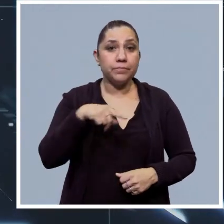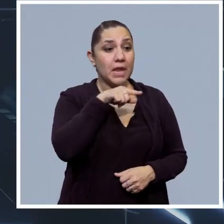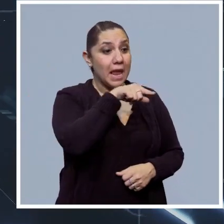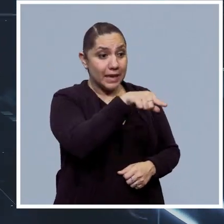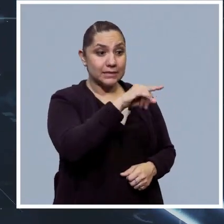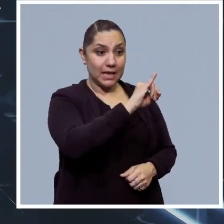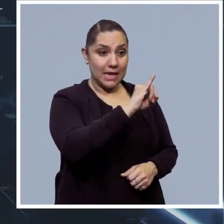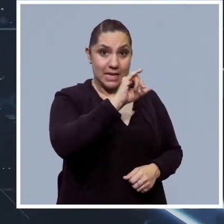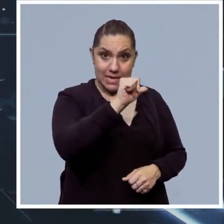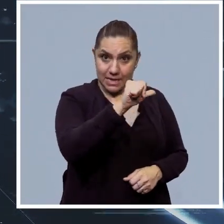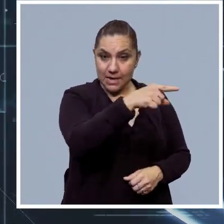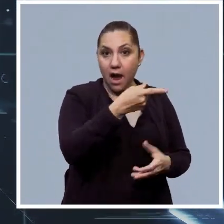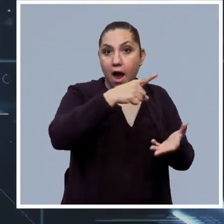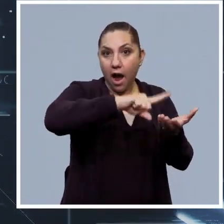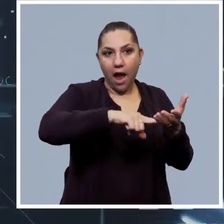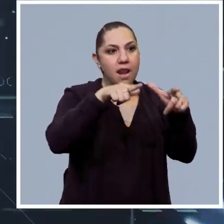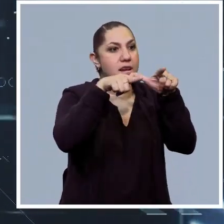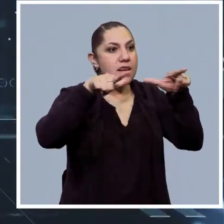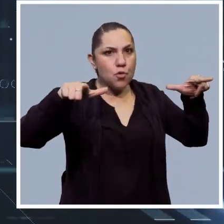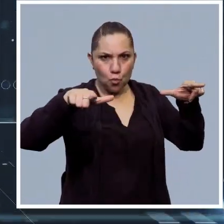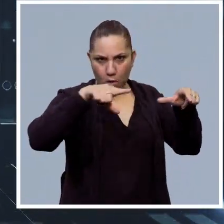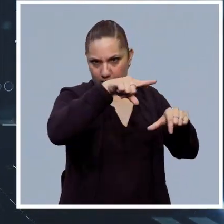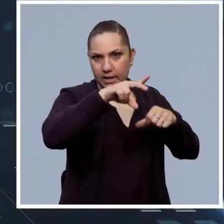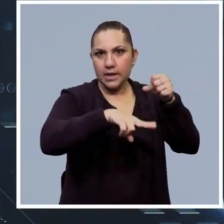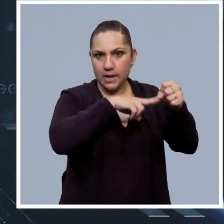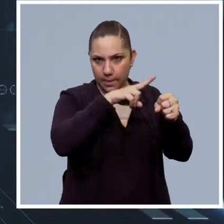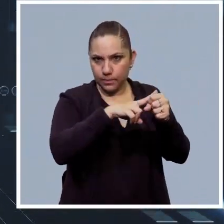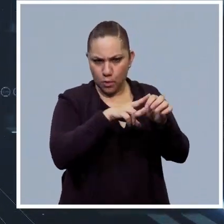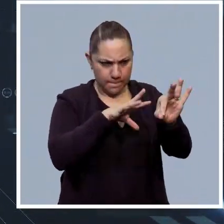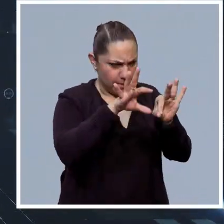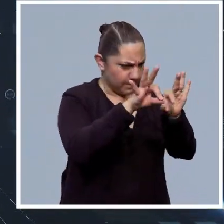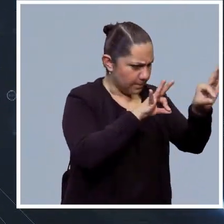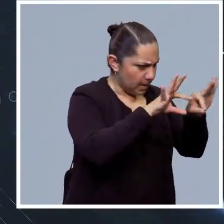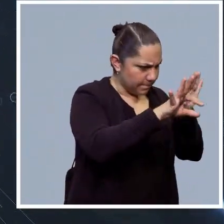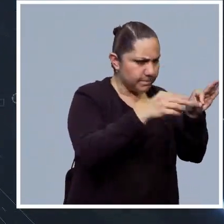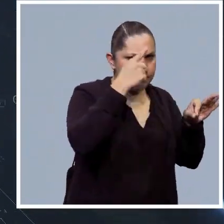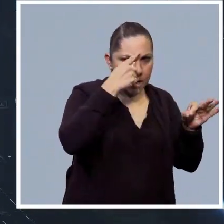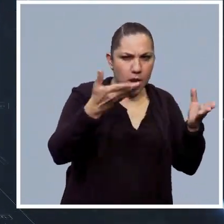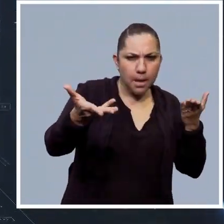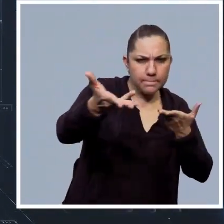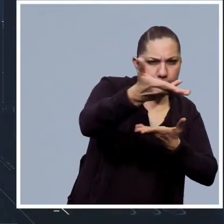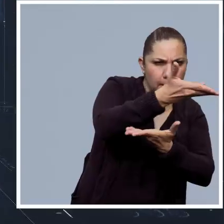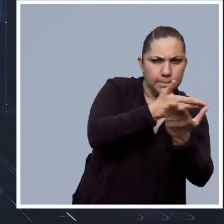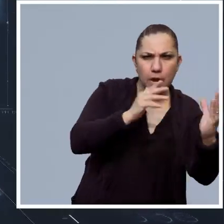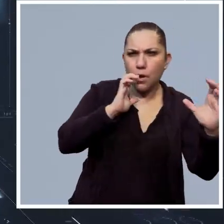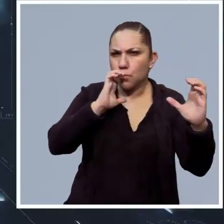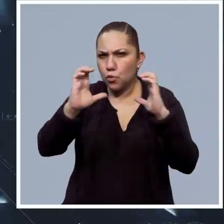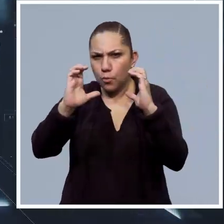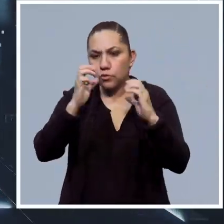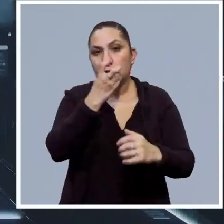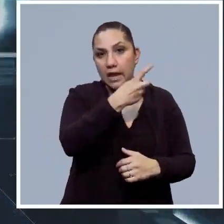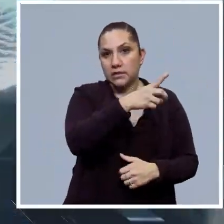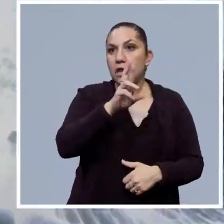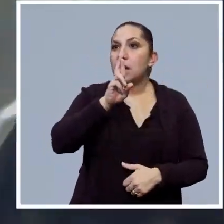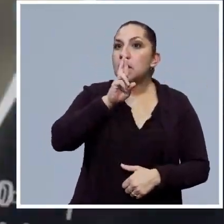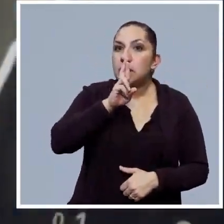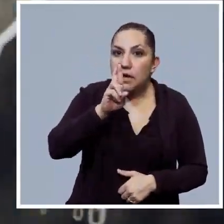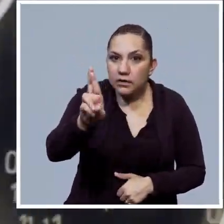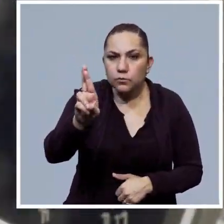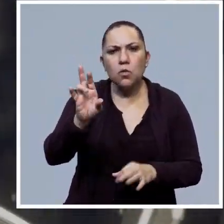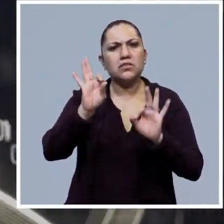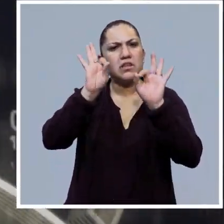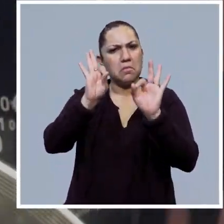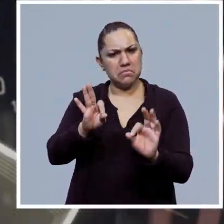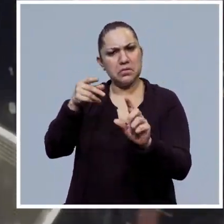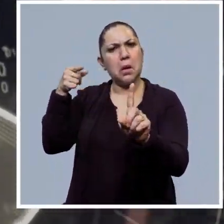resumen, GPT chat es un modelo de IA que utiliza técnicas de procesamiento del lenguaje natural para mantener conversaciones textuales